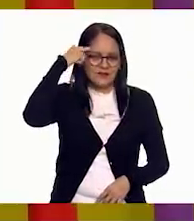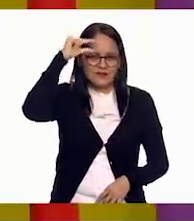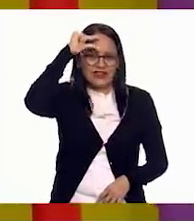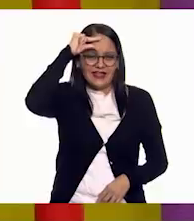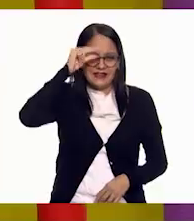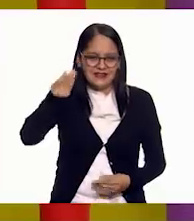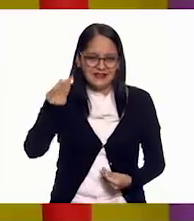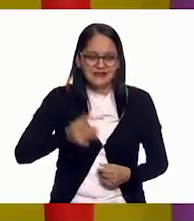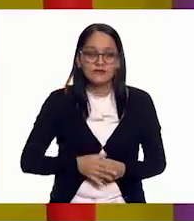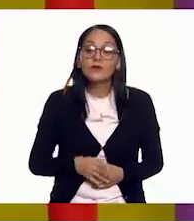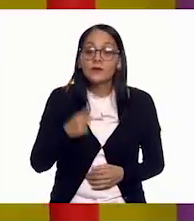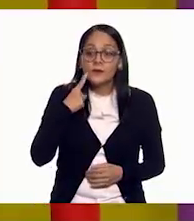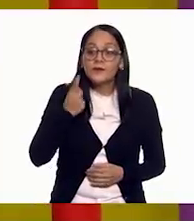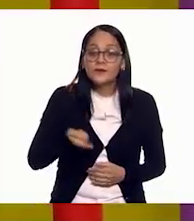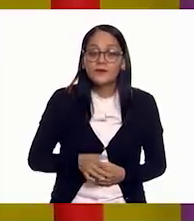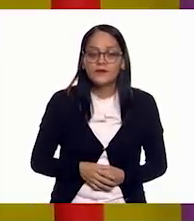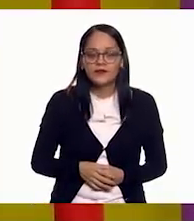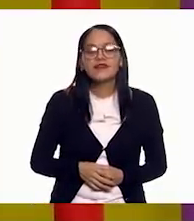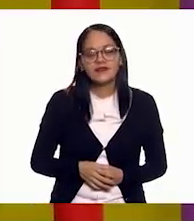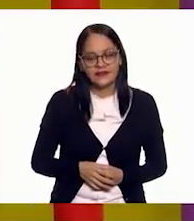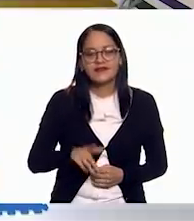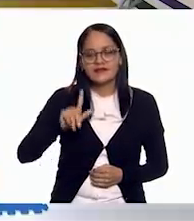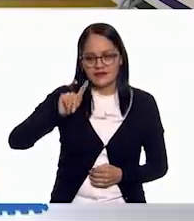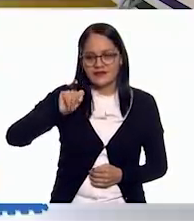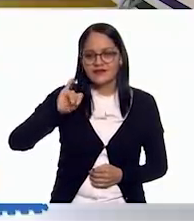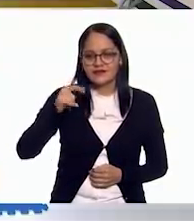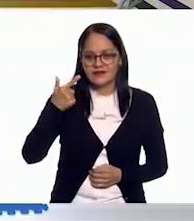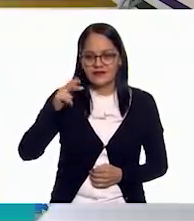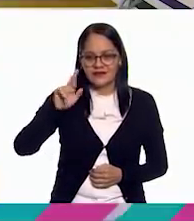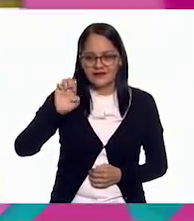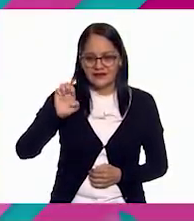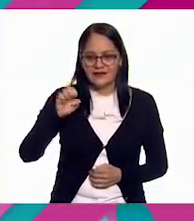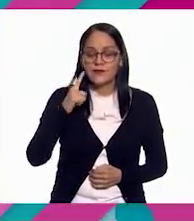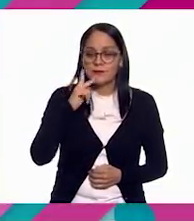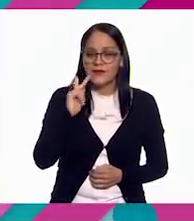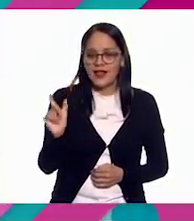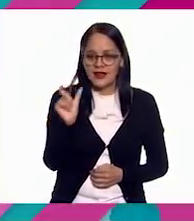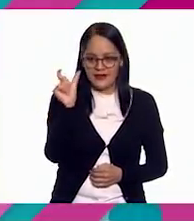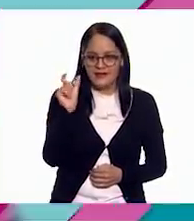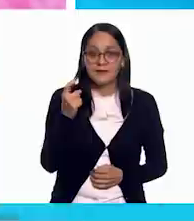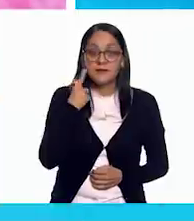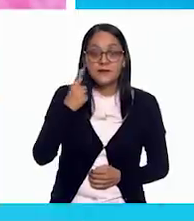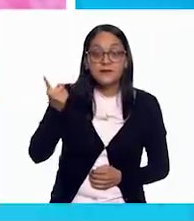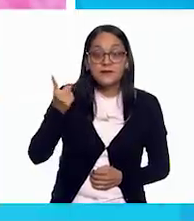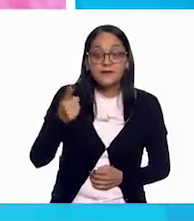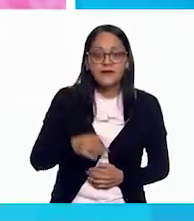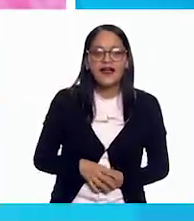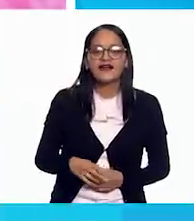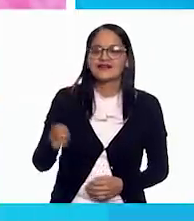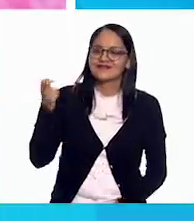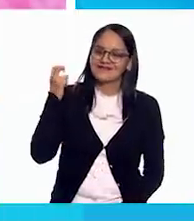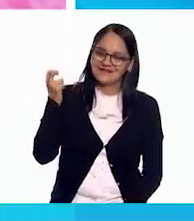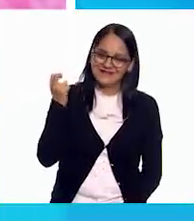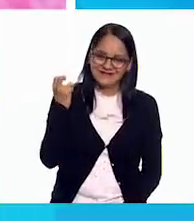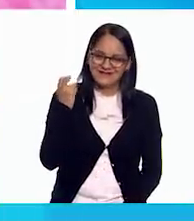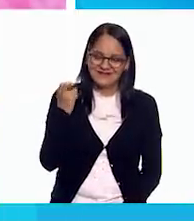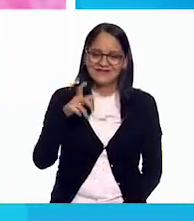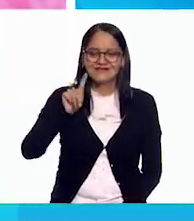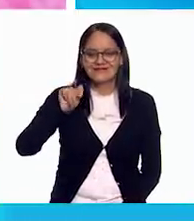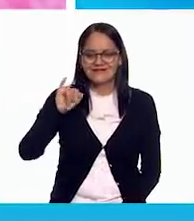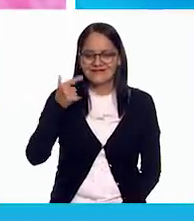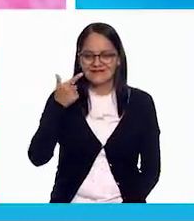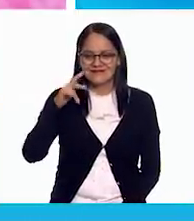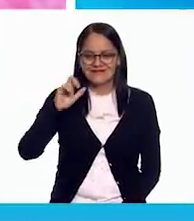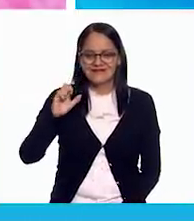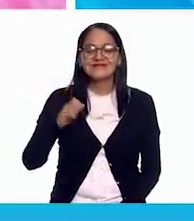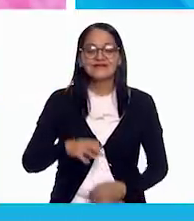Ahí va. Y es tigre. Muy bien. Miren. Ah, el tigre. A ver. Ajá. El tigre.